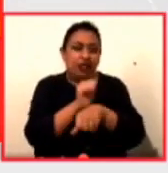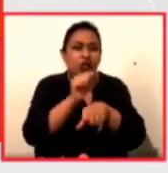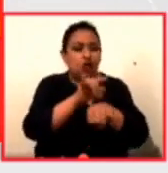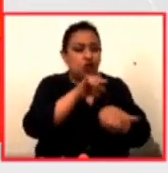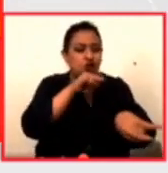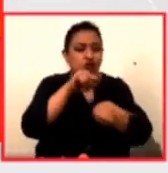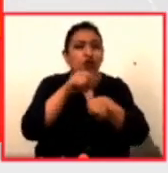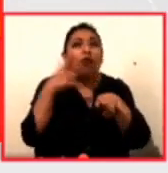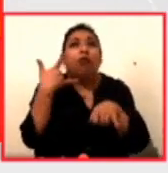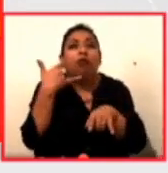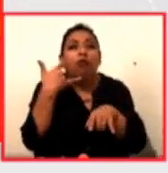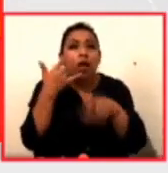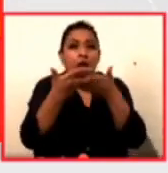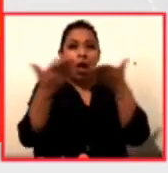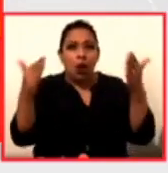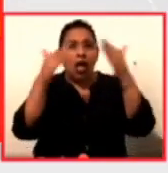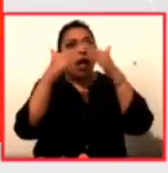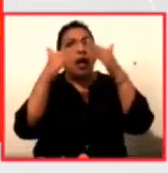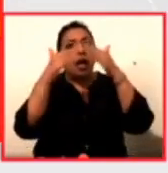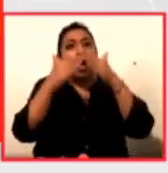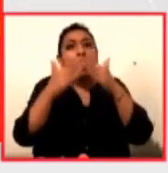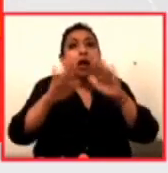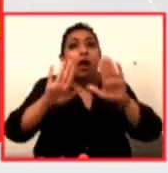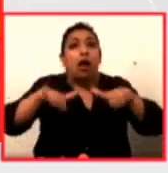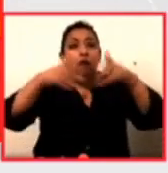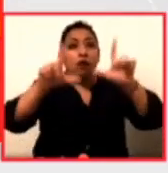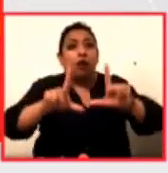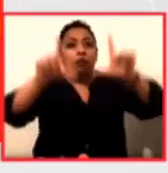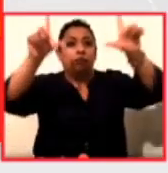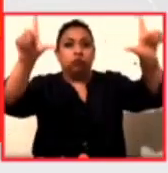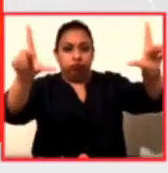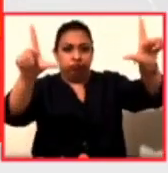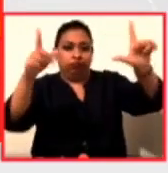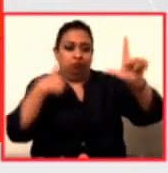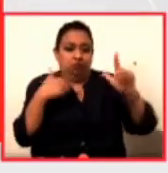Platícanos cómo funciona ese proyecto exactamente y qué se espera de él, Valentina.